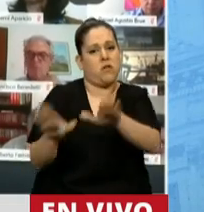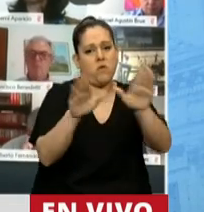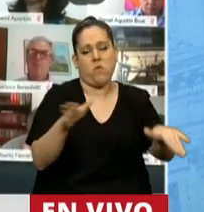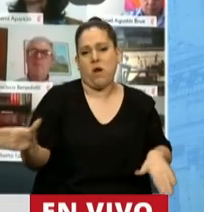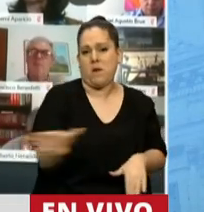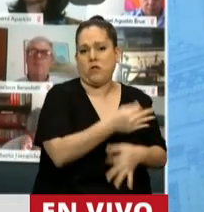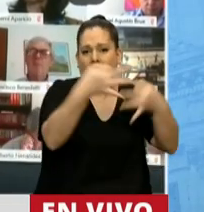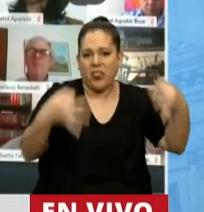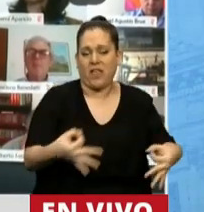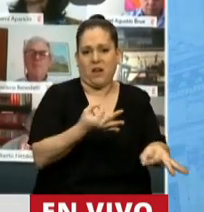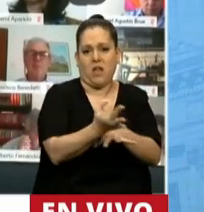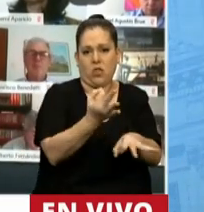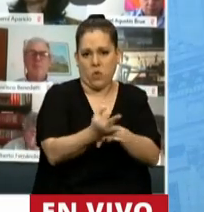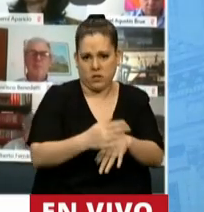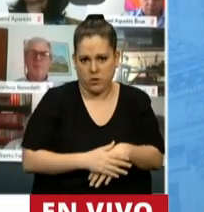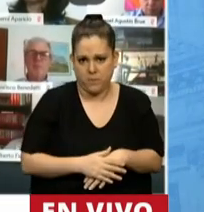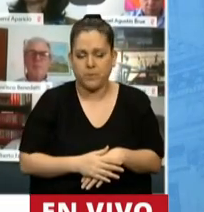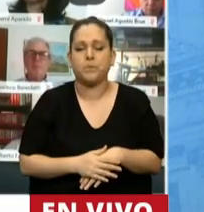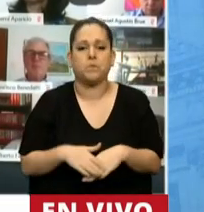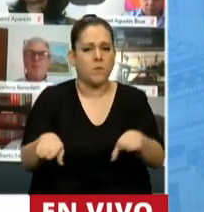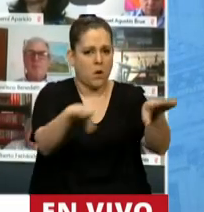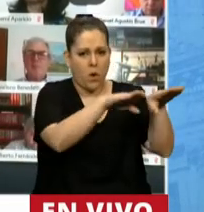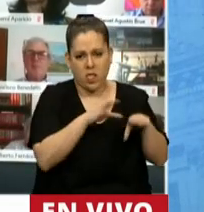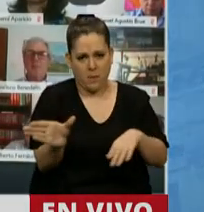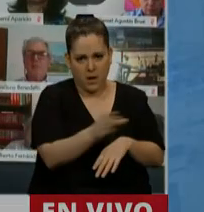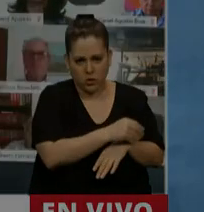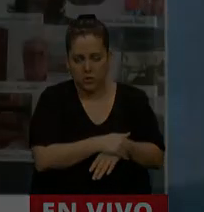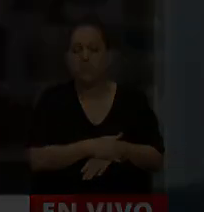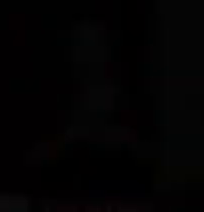Gracias, presidente. Muchas gracias, señor diputado Hugo Rubén Yasky. Gracias.